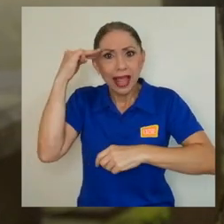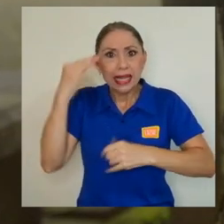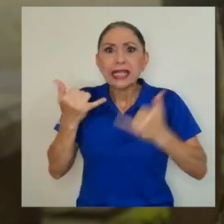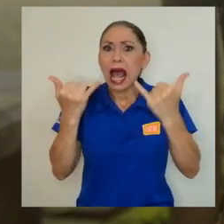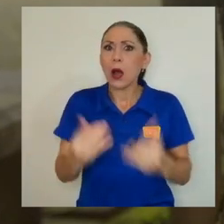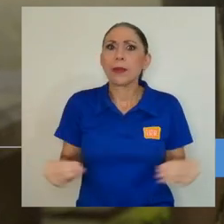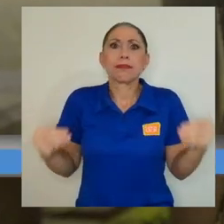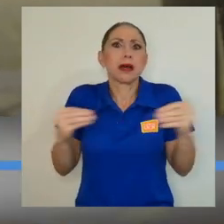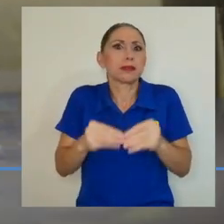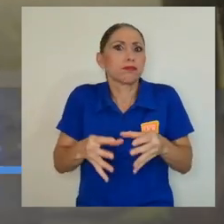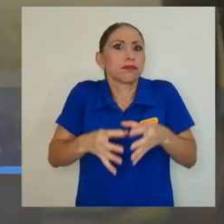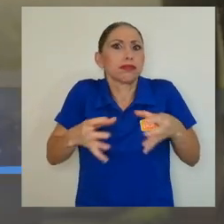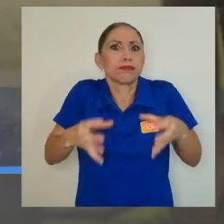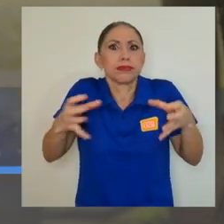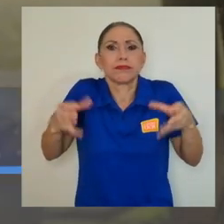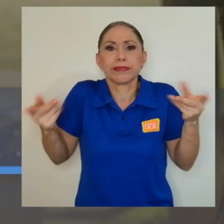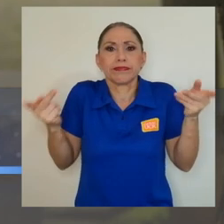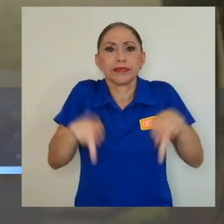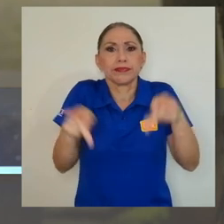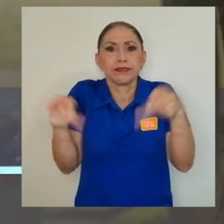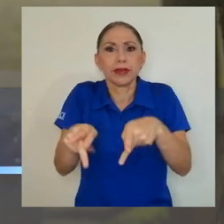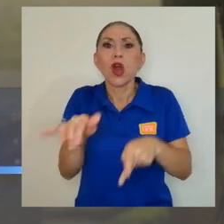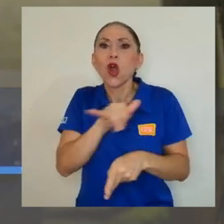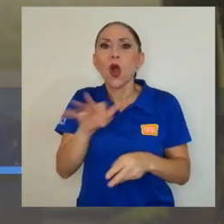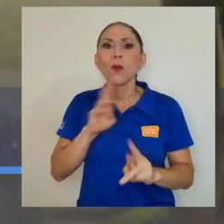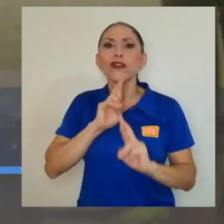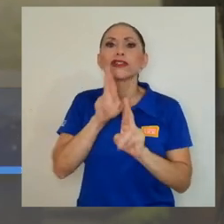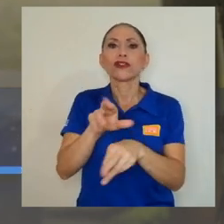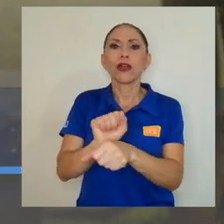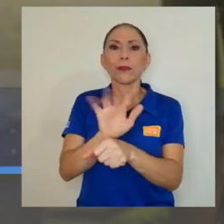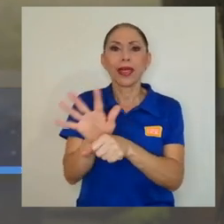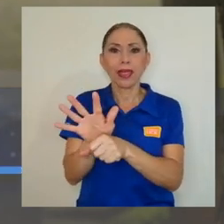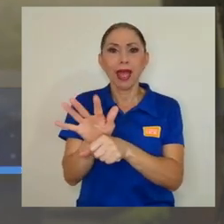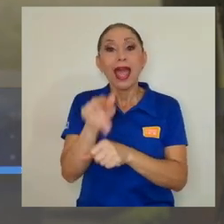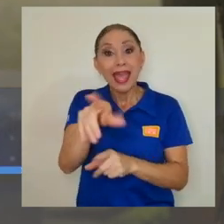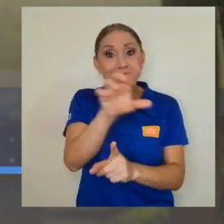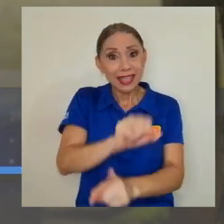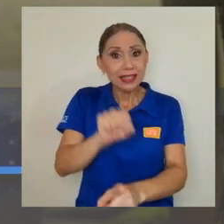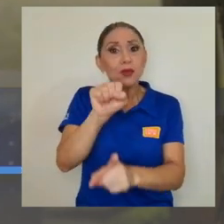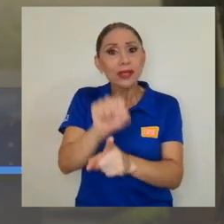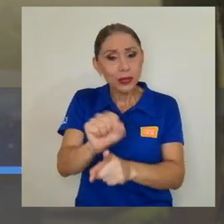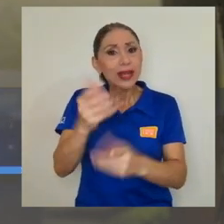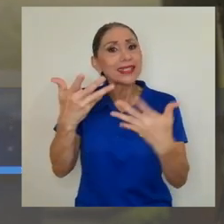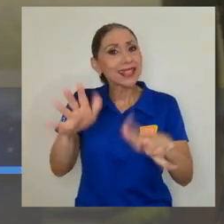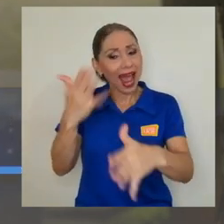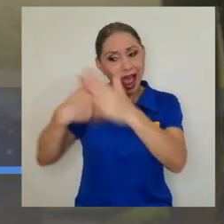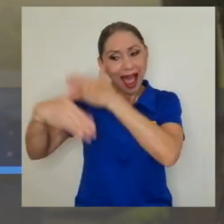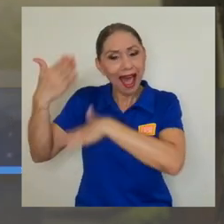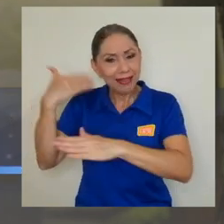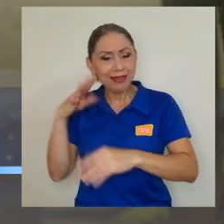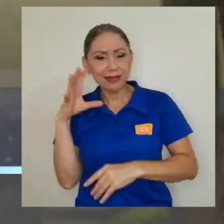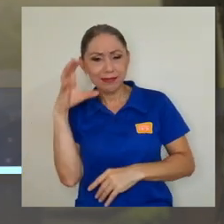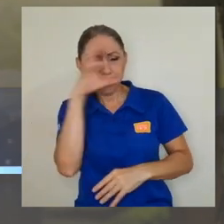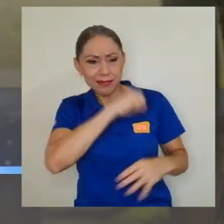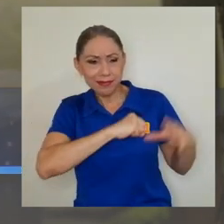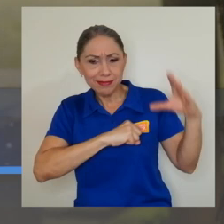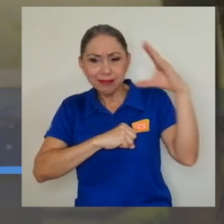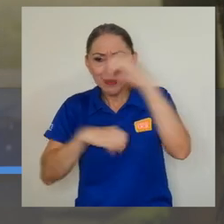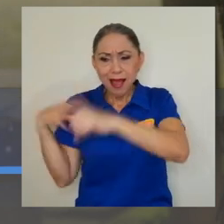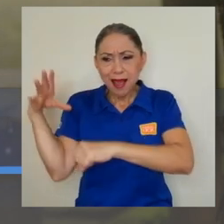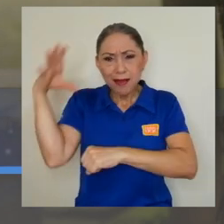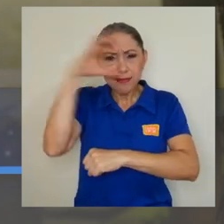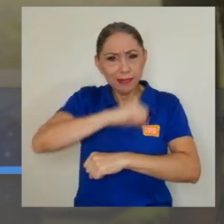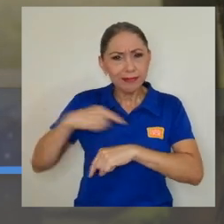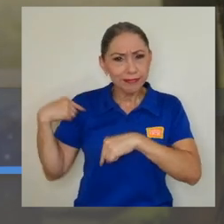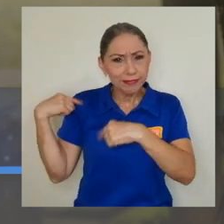incrementado, se ha exacerbado producto de los efectos de la pandemia. Son situaciones que habíamos venido identificando a lo largo